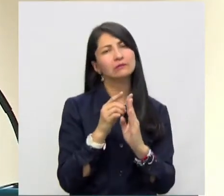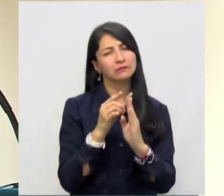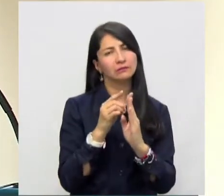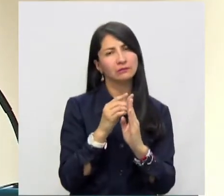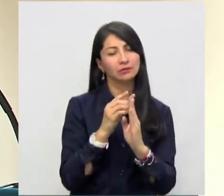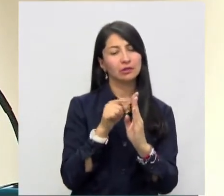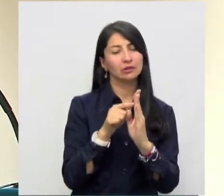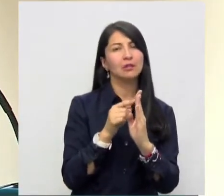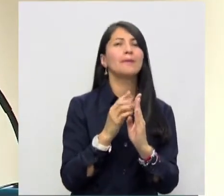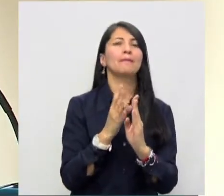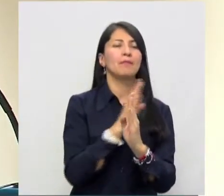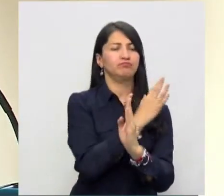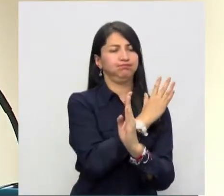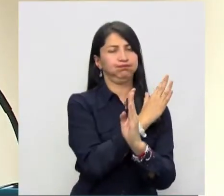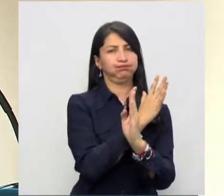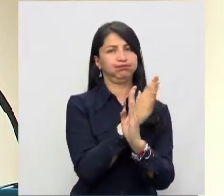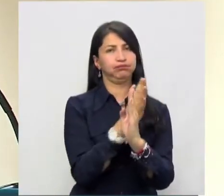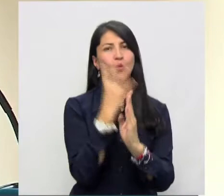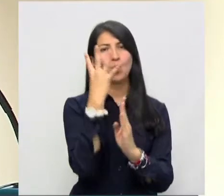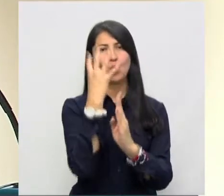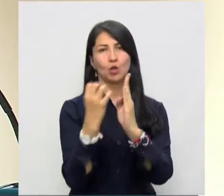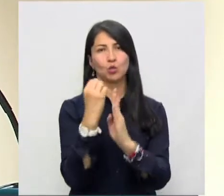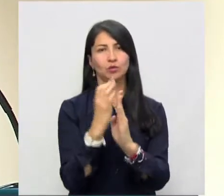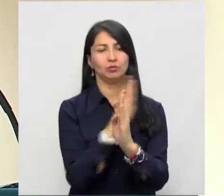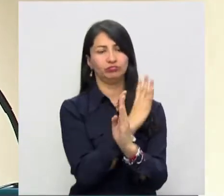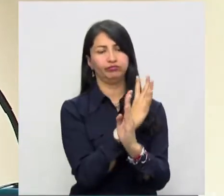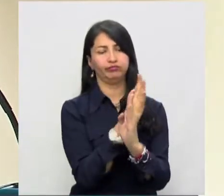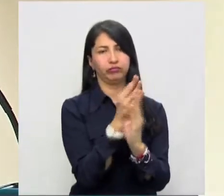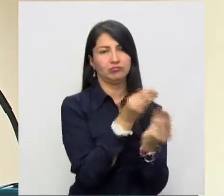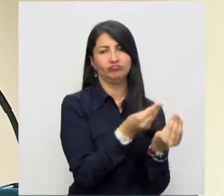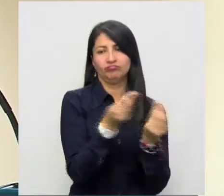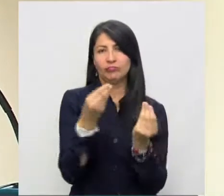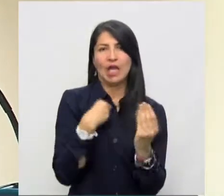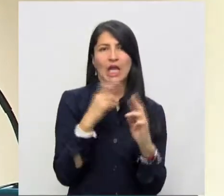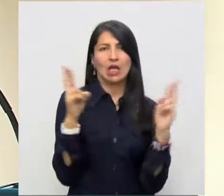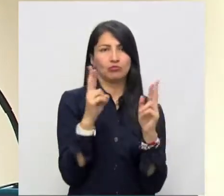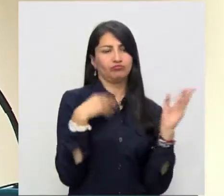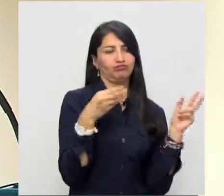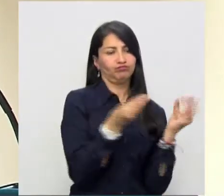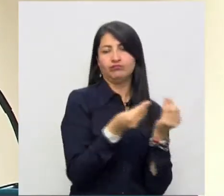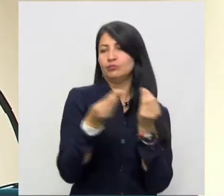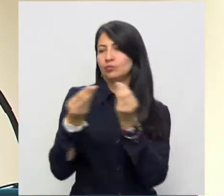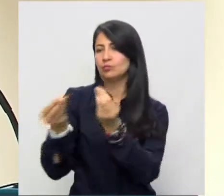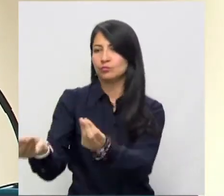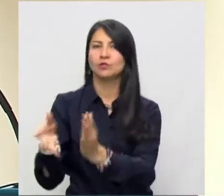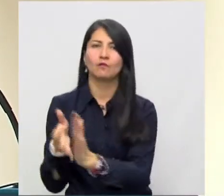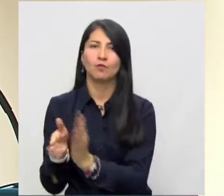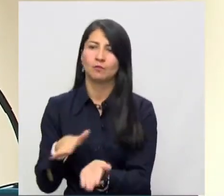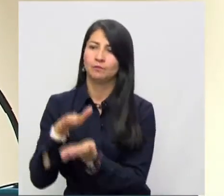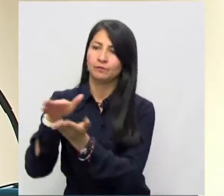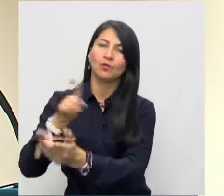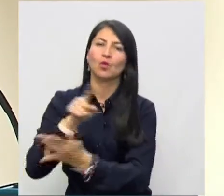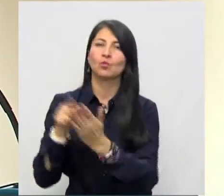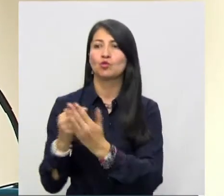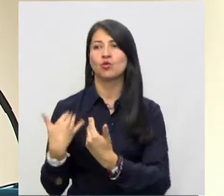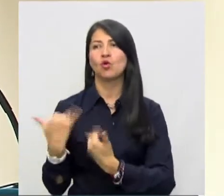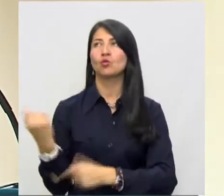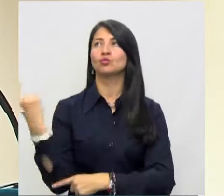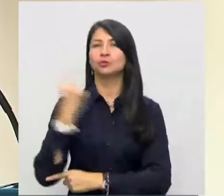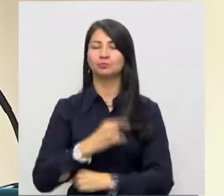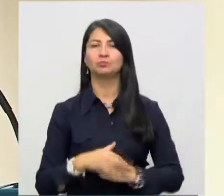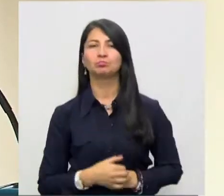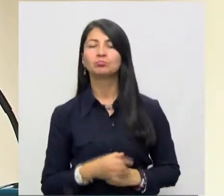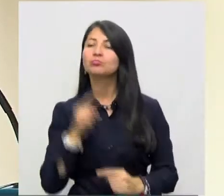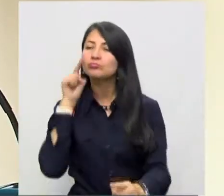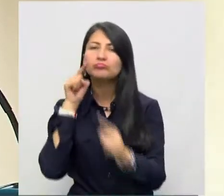breve compendio de los cuatro años míos como Contralor General de la República. En tal